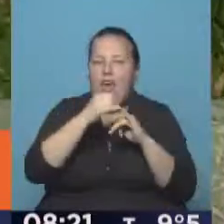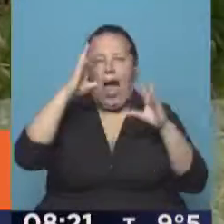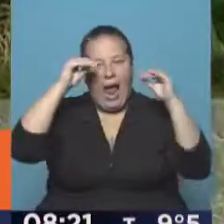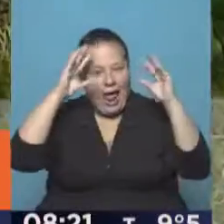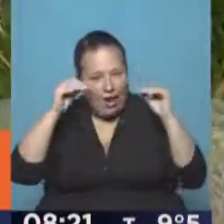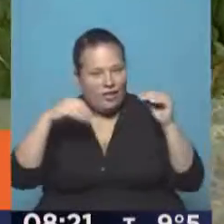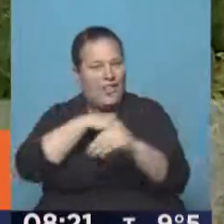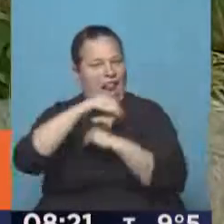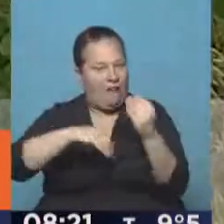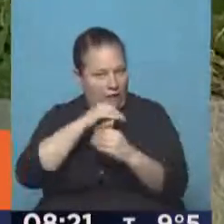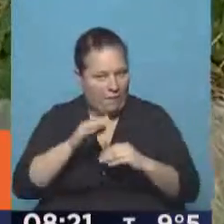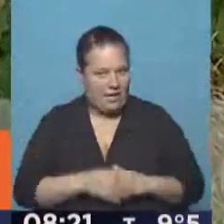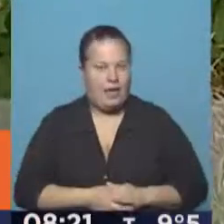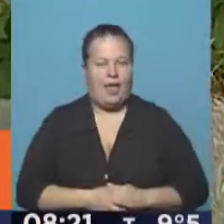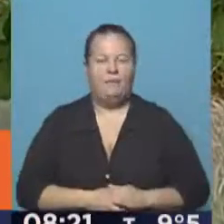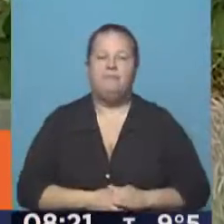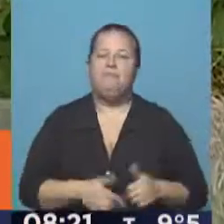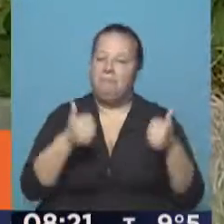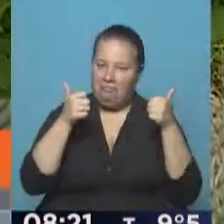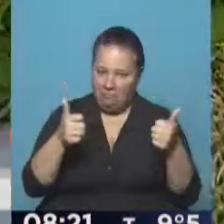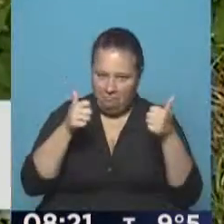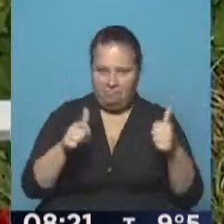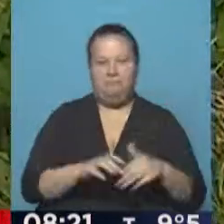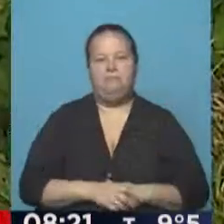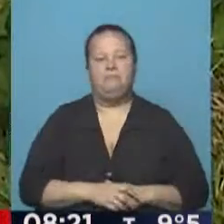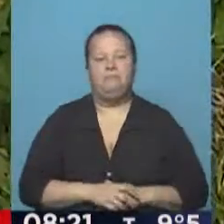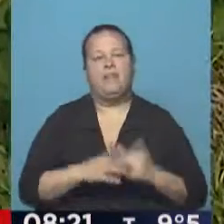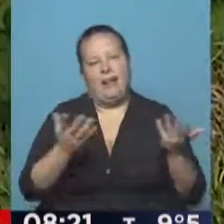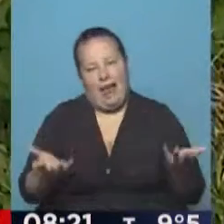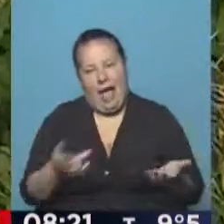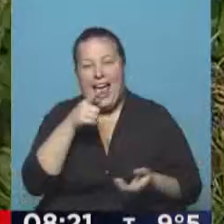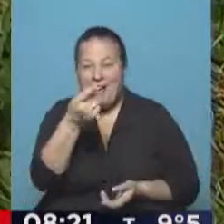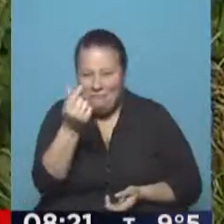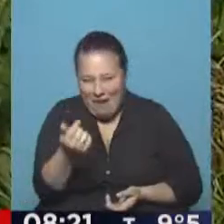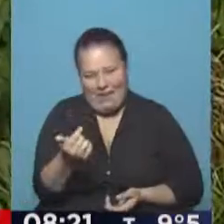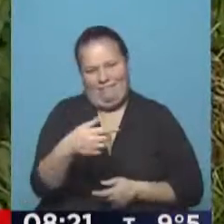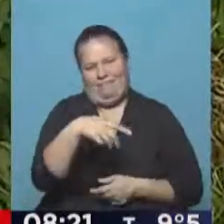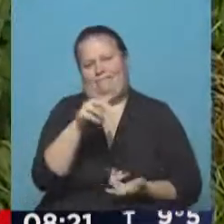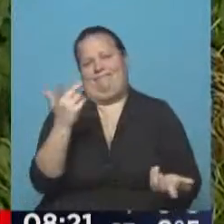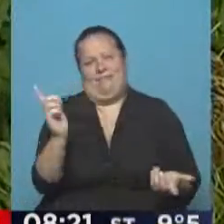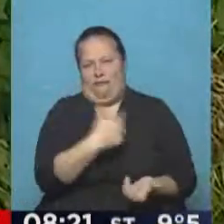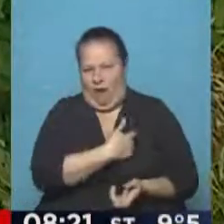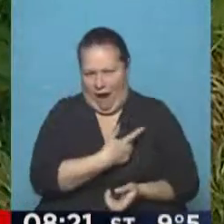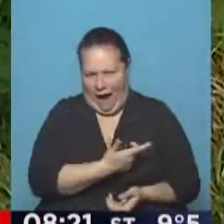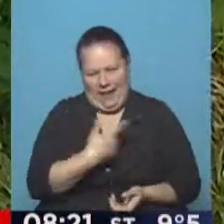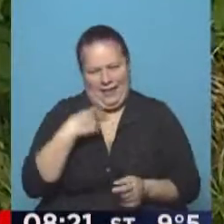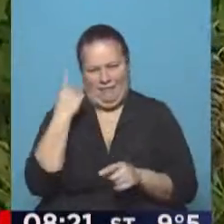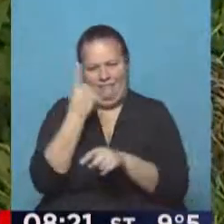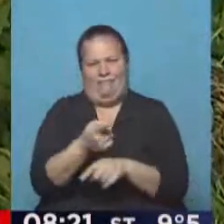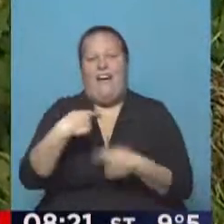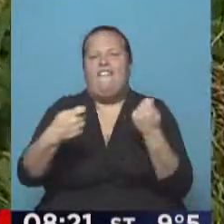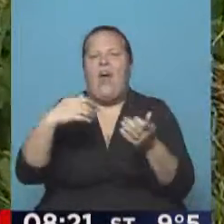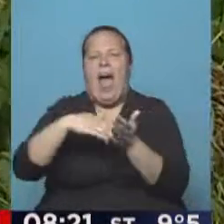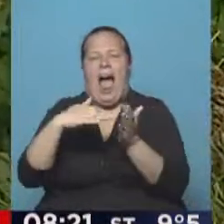cena familiar. Genial, Juli. Claro, esos precios, decís, ay, ay. Estamos lejos, ¿no? En la